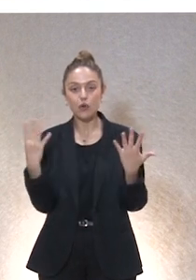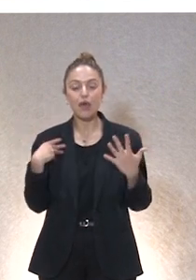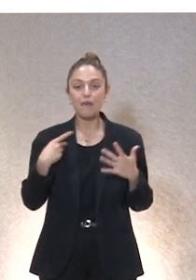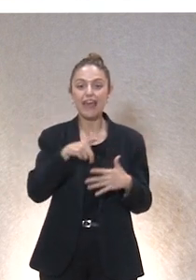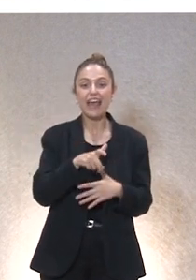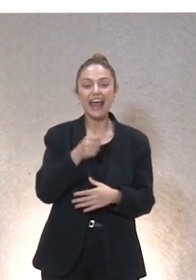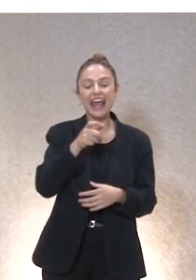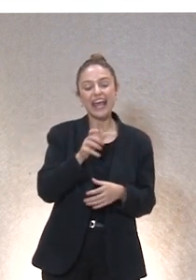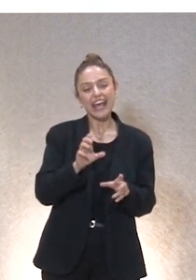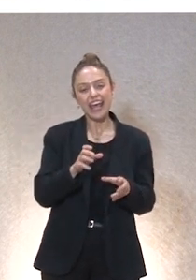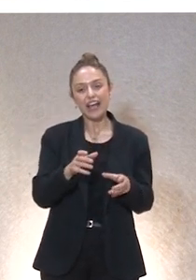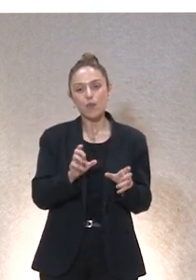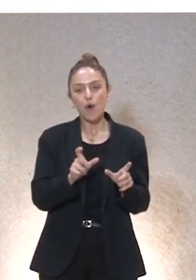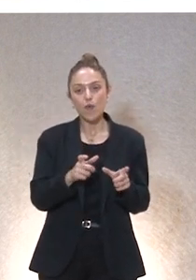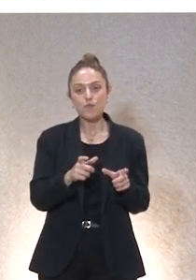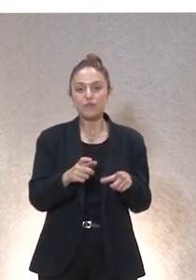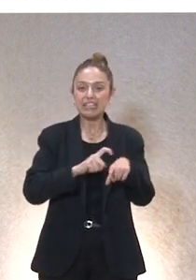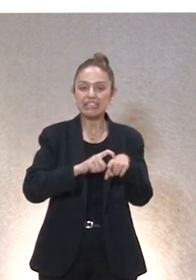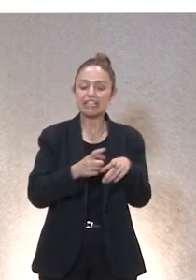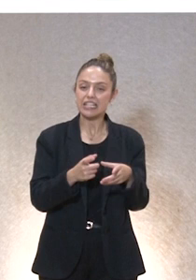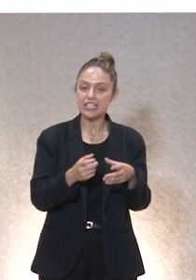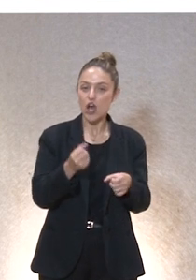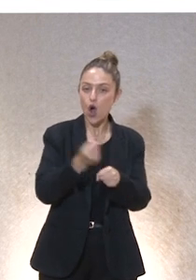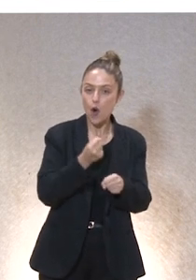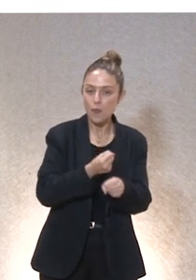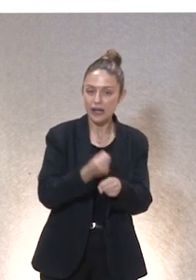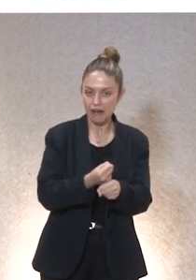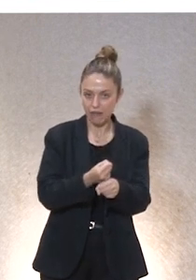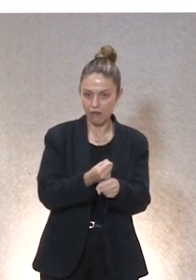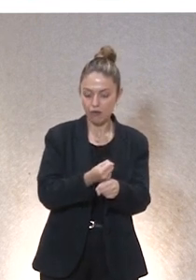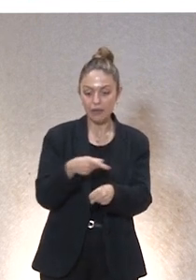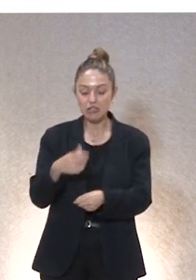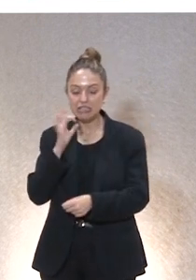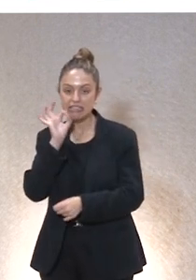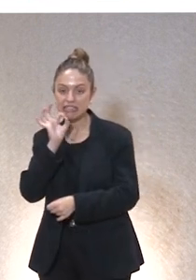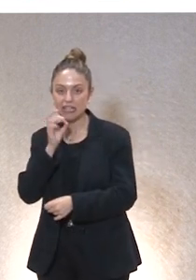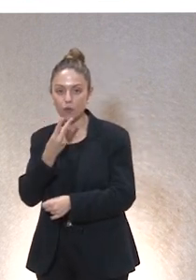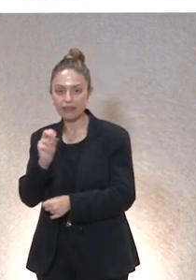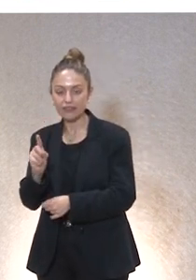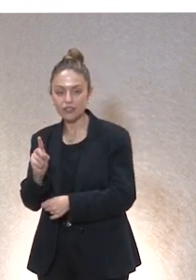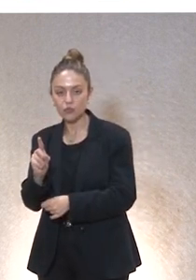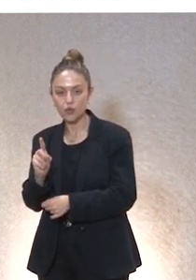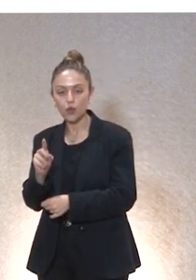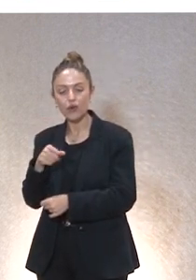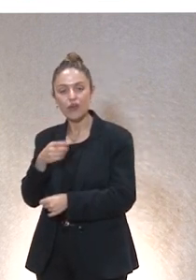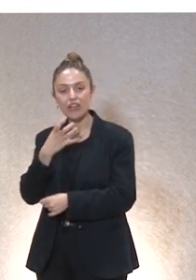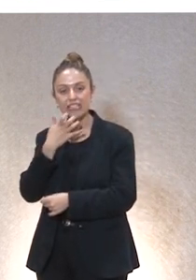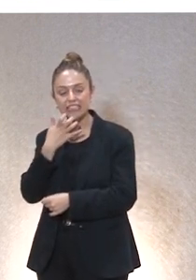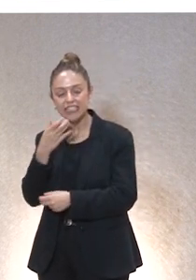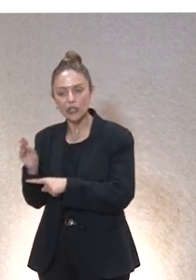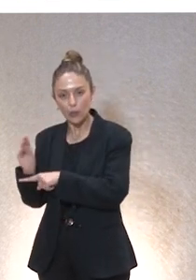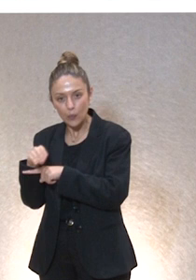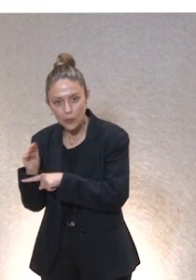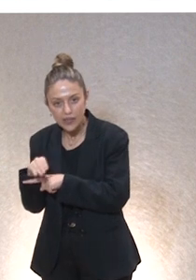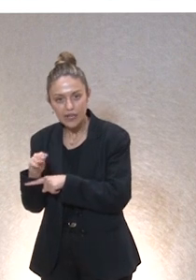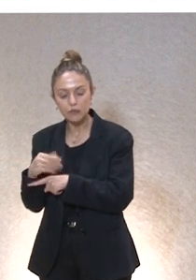proletario el proletariado como clase pero en el siglo XXI si los que cuidamos los que